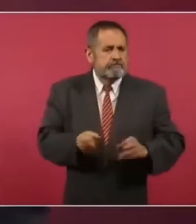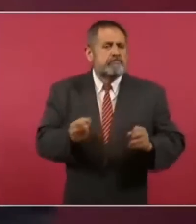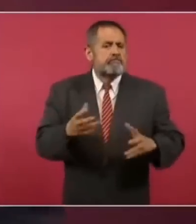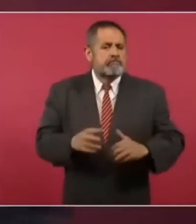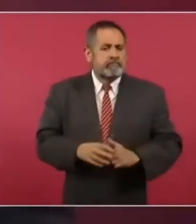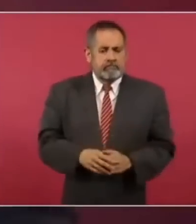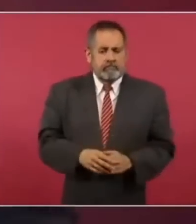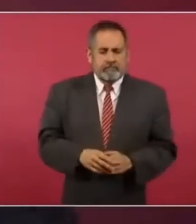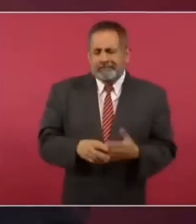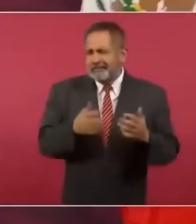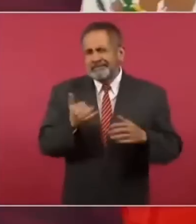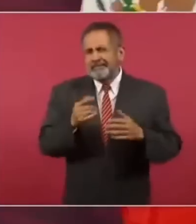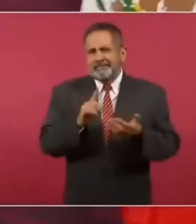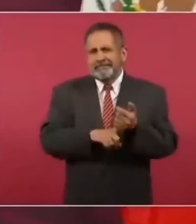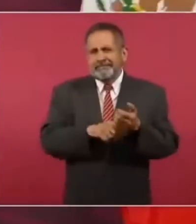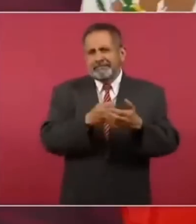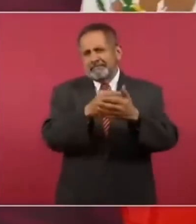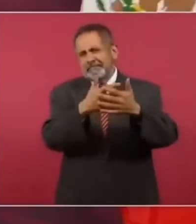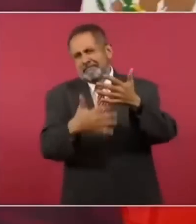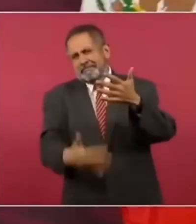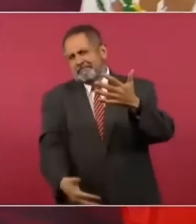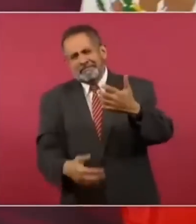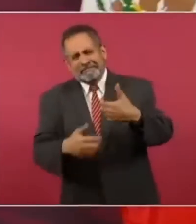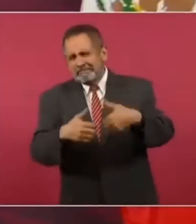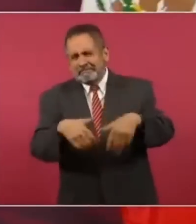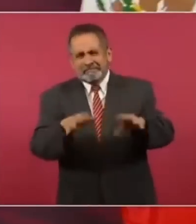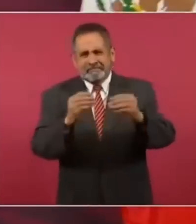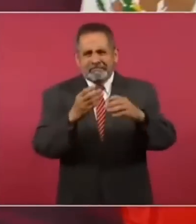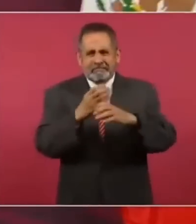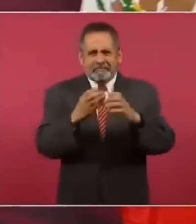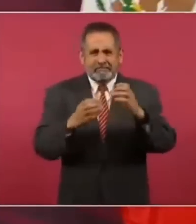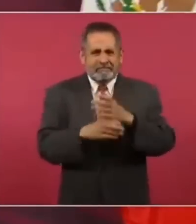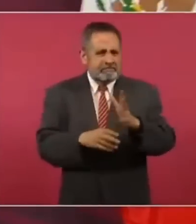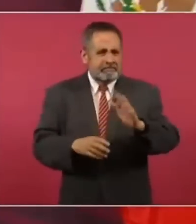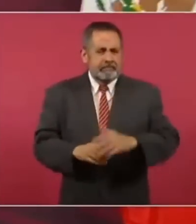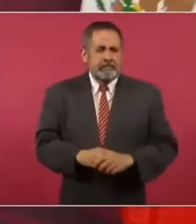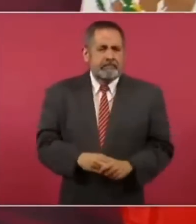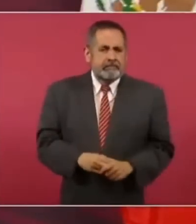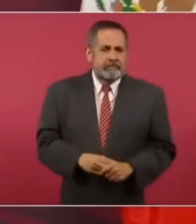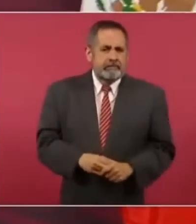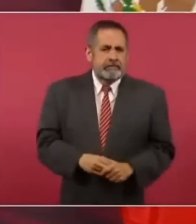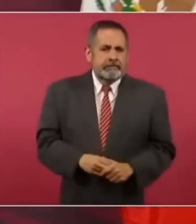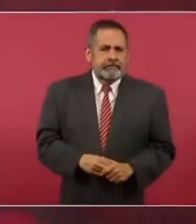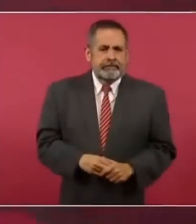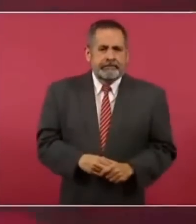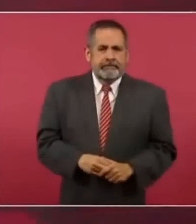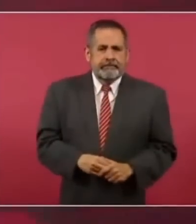y tantas cosas tantas tantas cosas